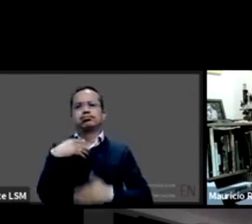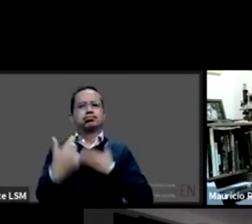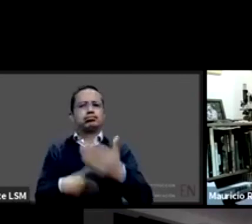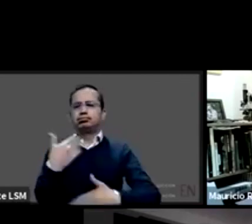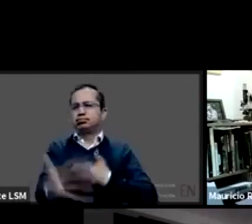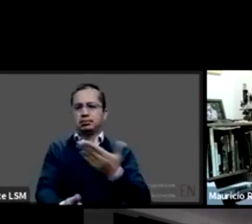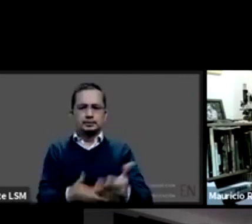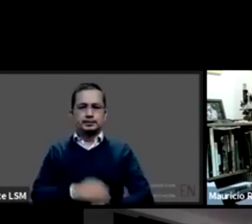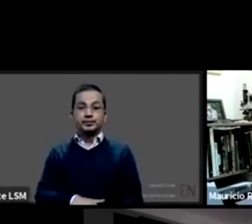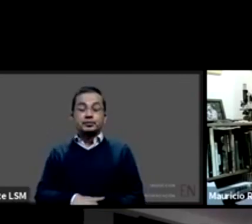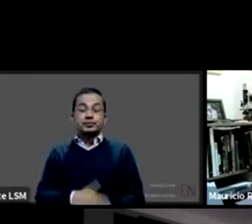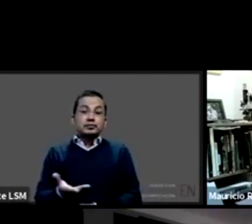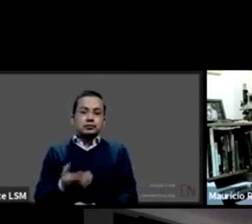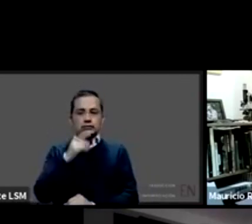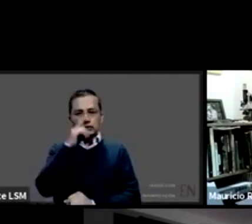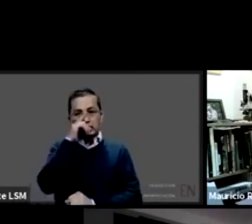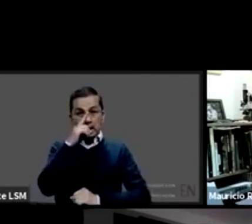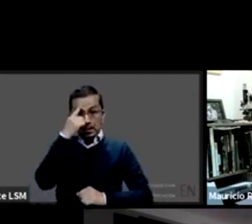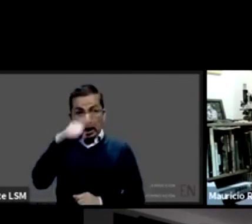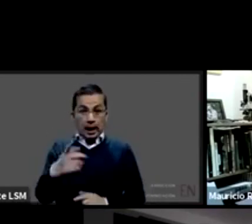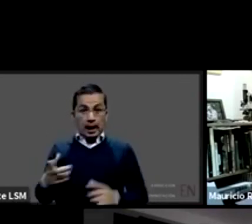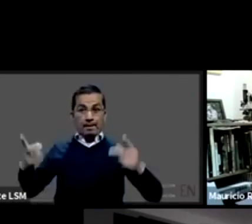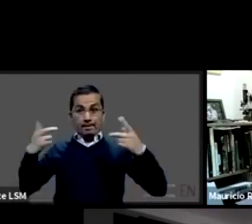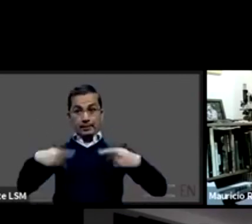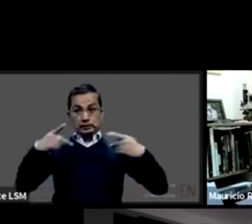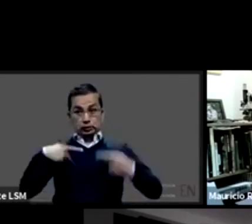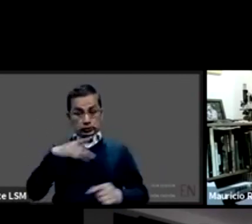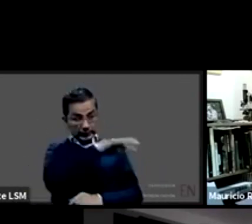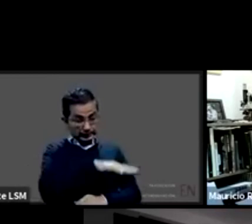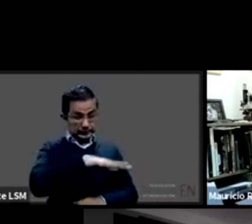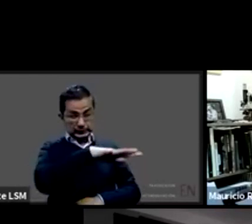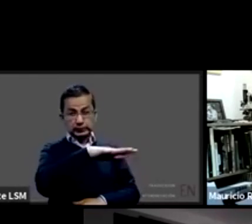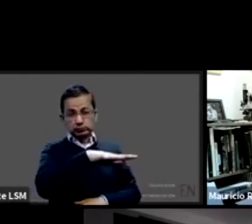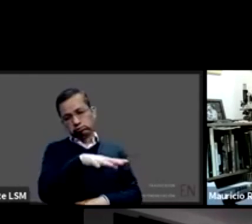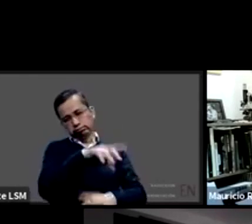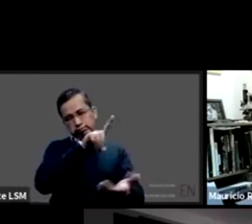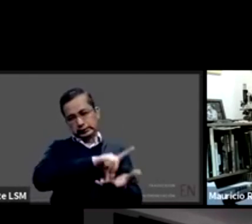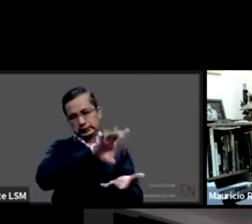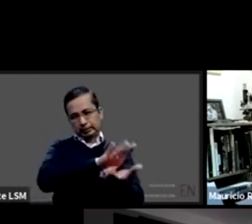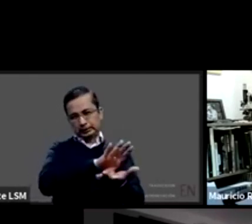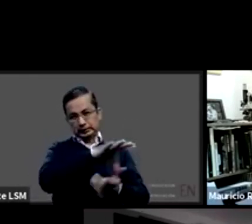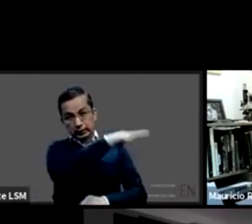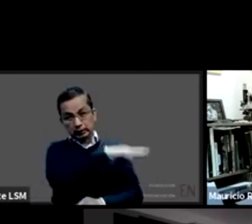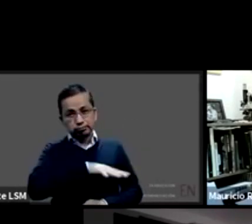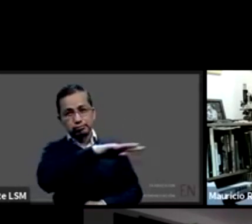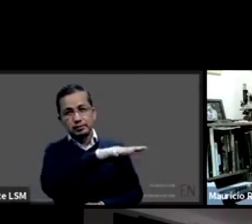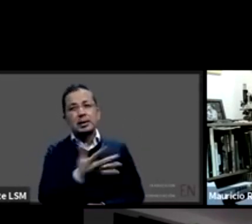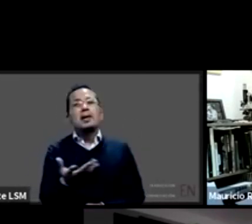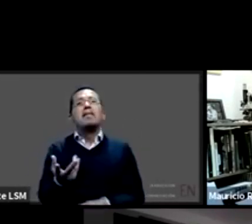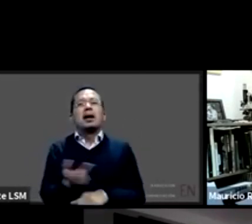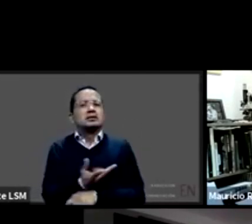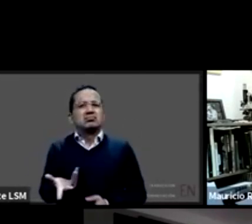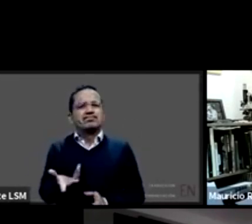sobre particularmente sobre personas que viven con con discapacidad independientemente de la edad